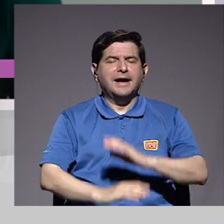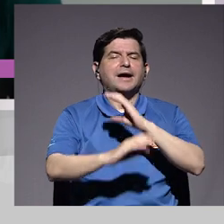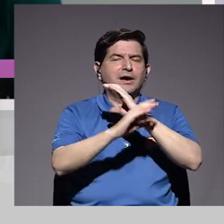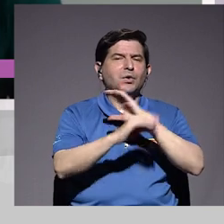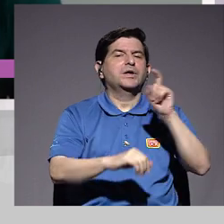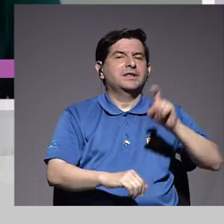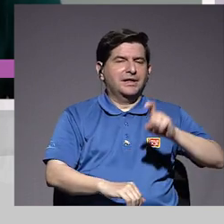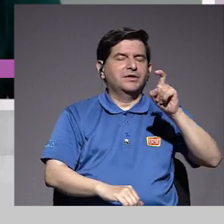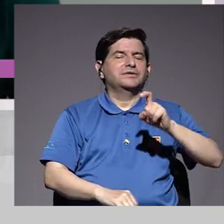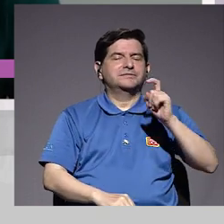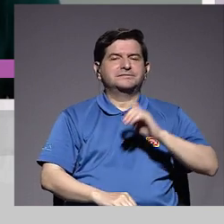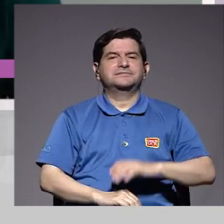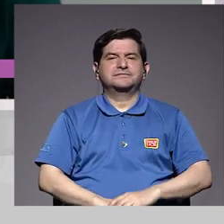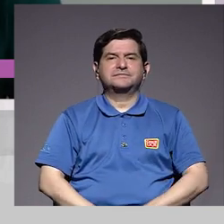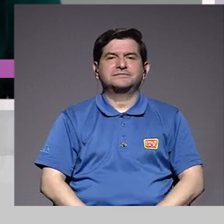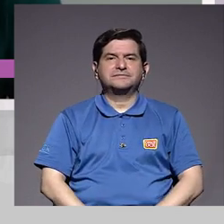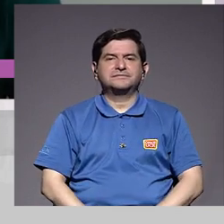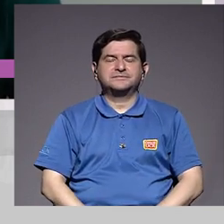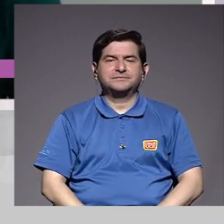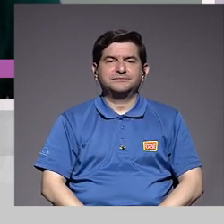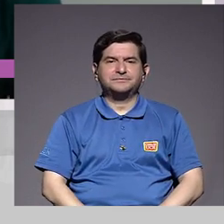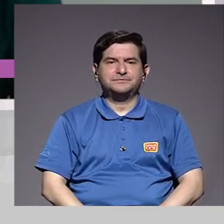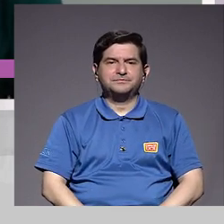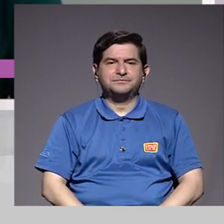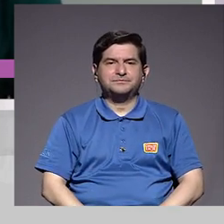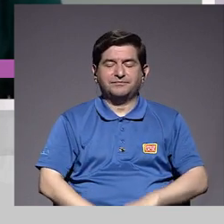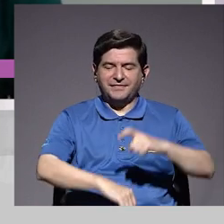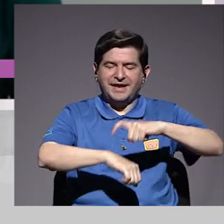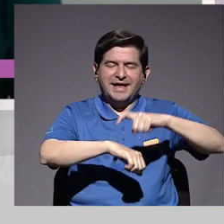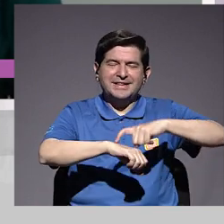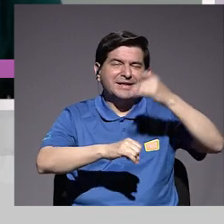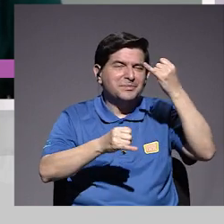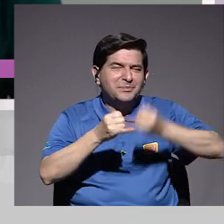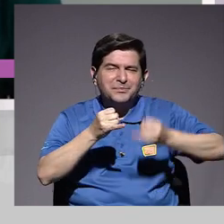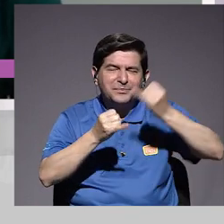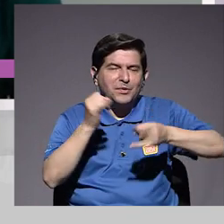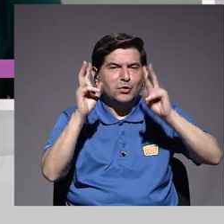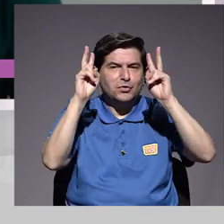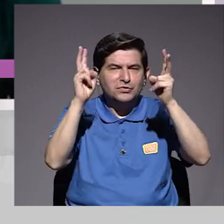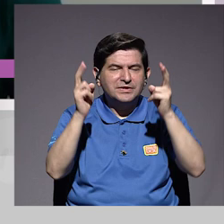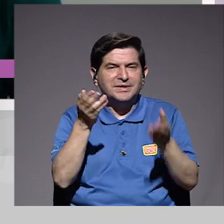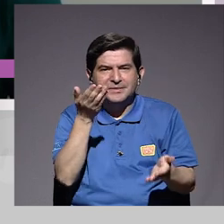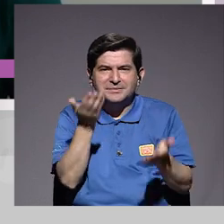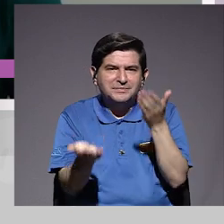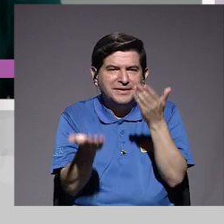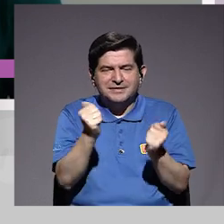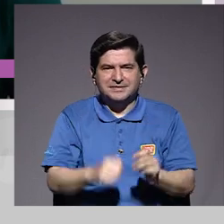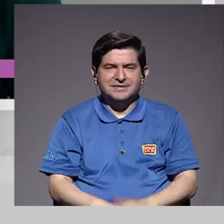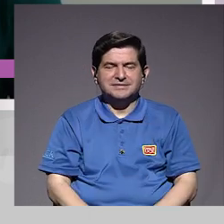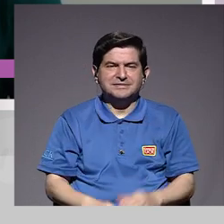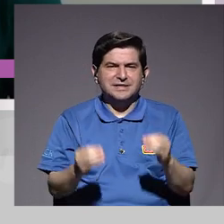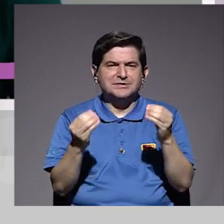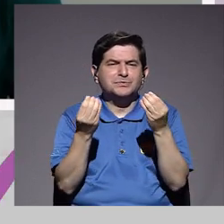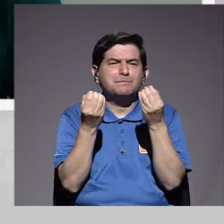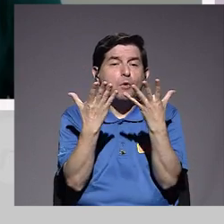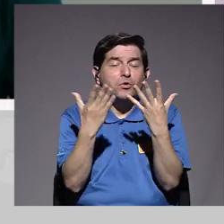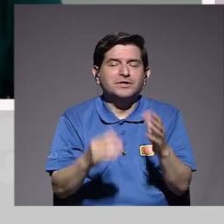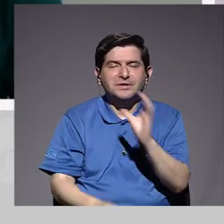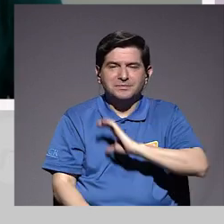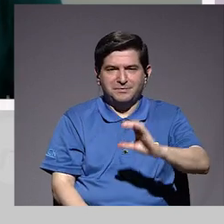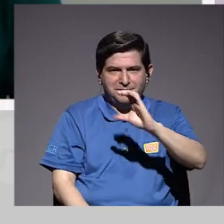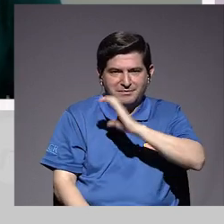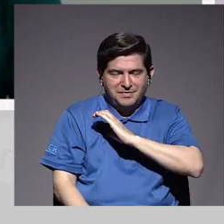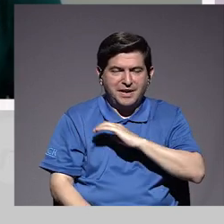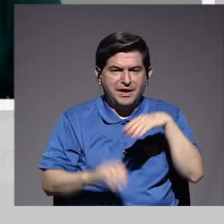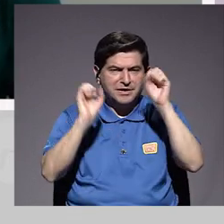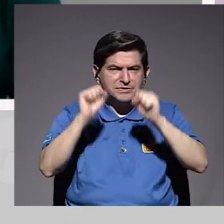cuidado, ¿verdad? Doctor, el tiempo se nos fue. Es un tema que todavía, ¿verdad? O hay muchas aristas por